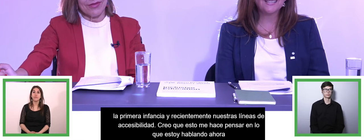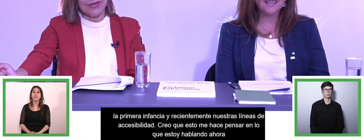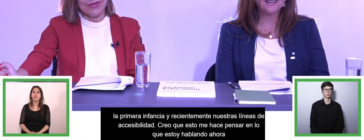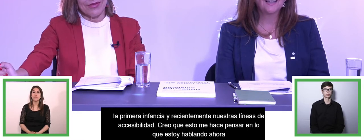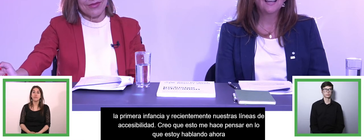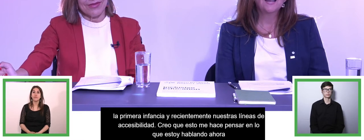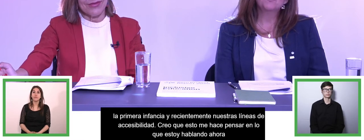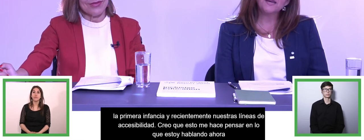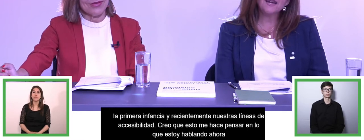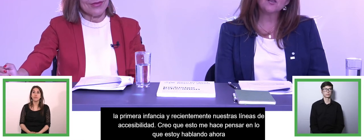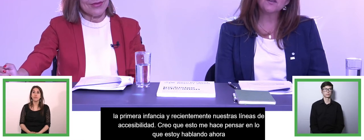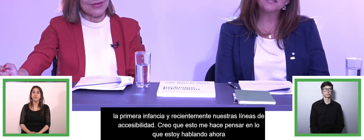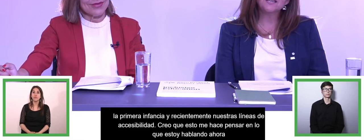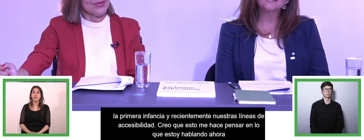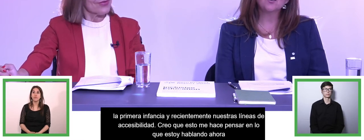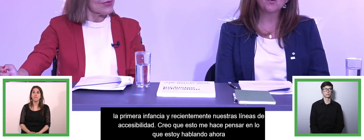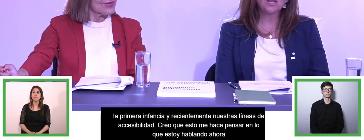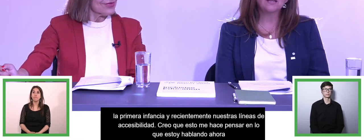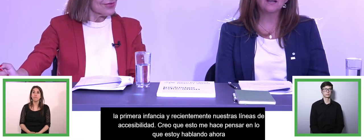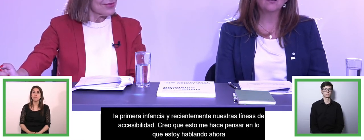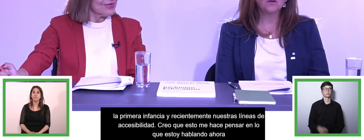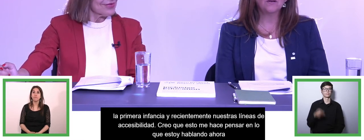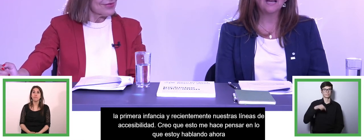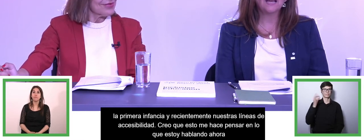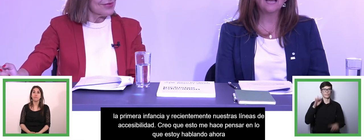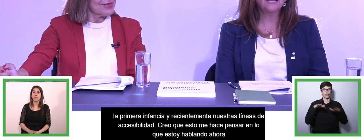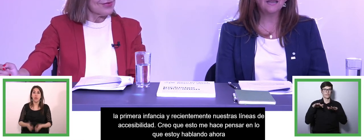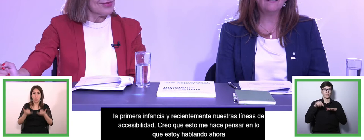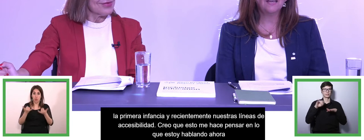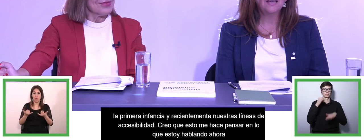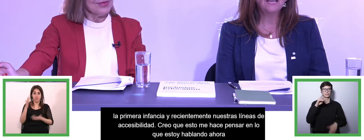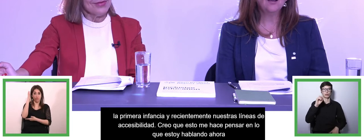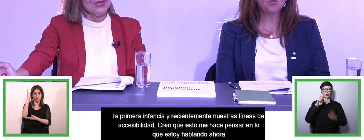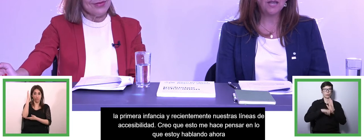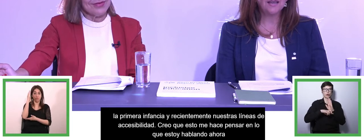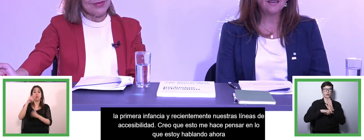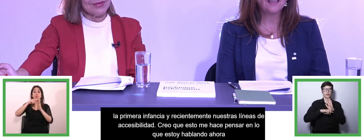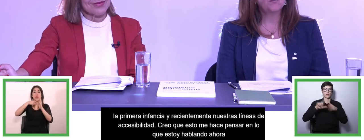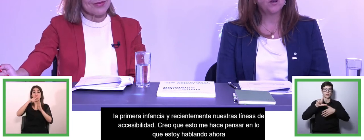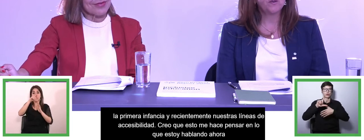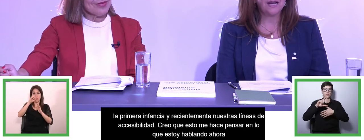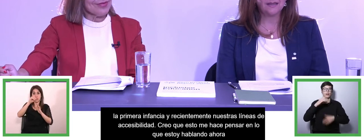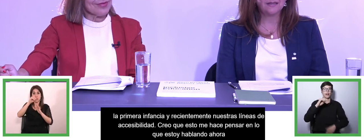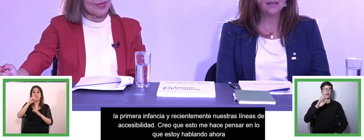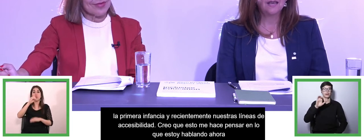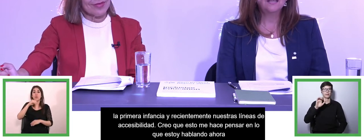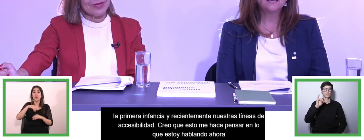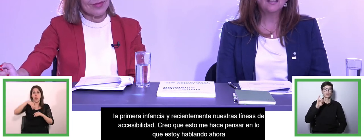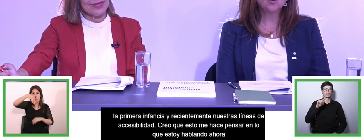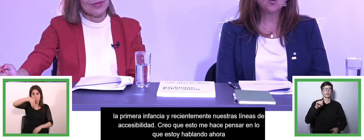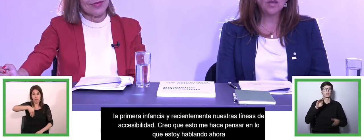de realizar la primera conferencia de Zero Project en Latinoamérica, el Caribe y la comunidad de hispanoparlantes.